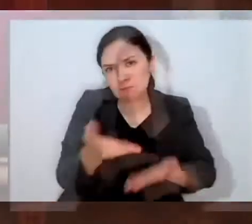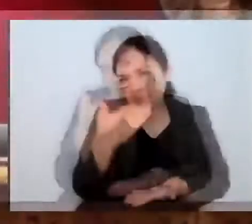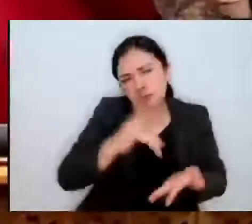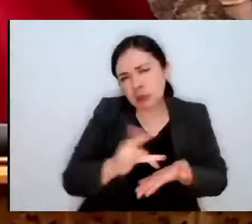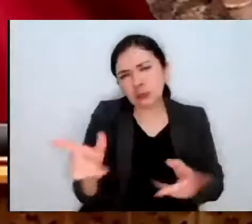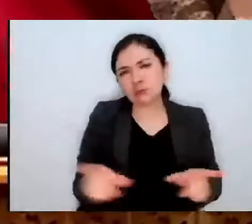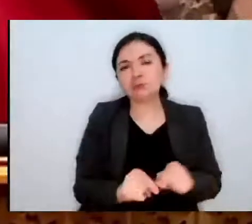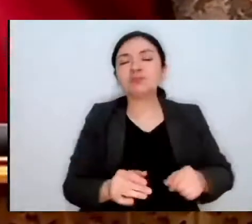Muchas gracias.